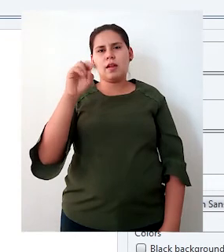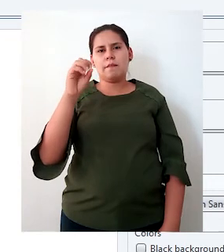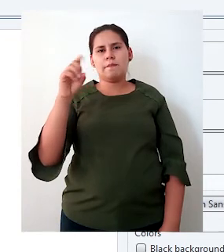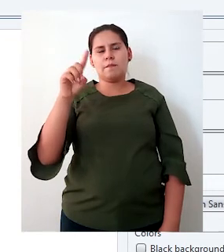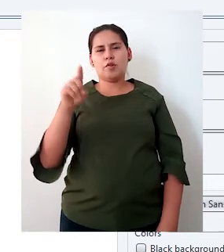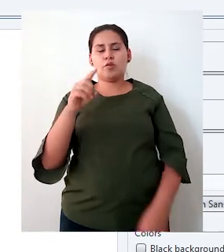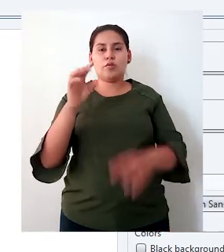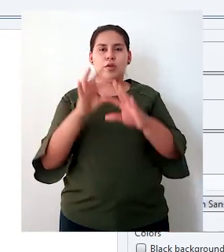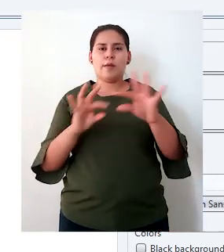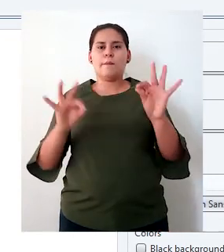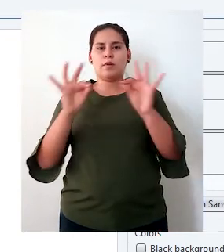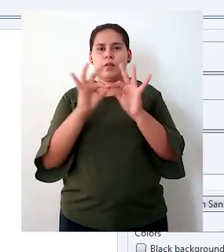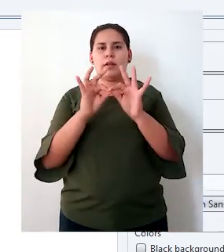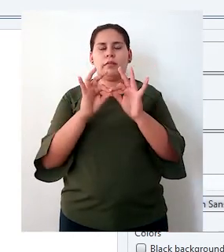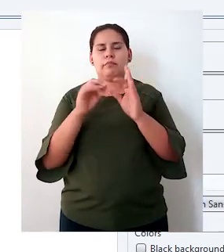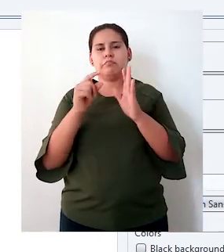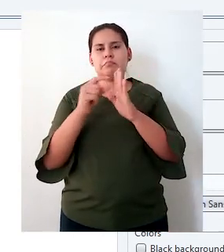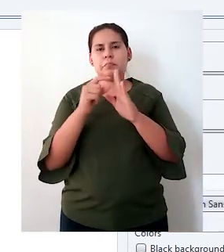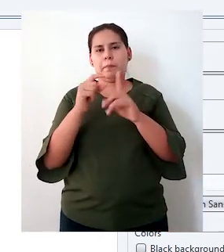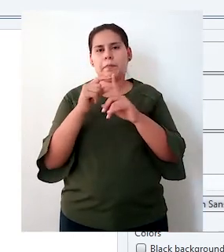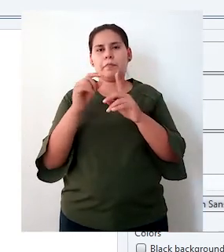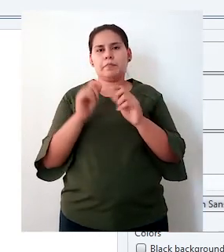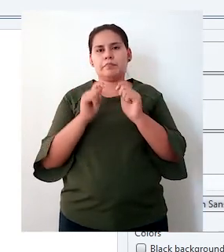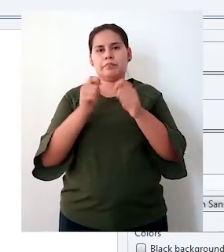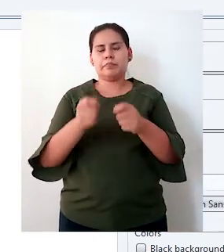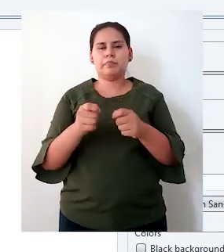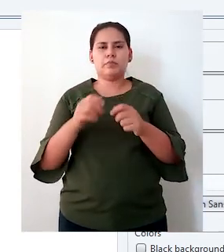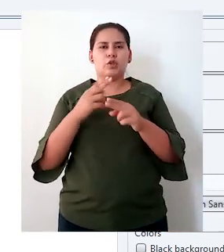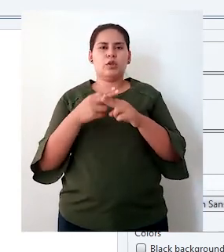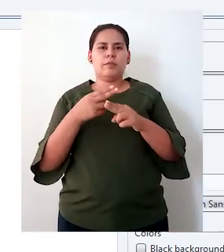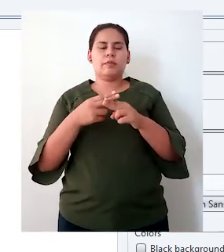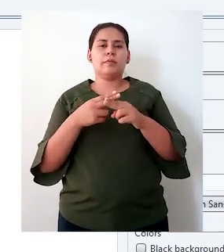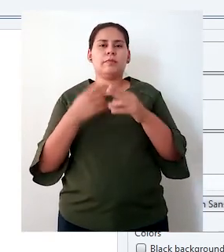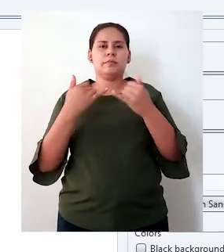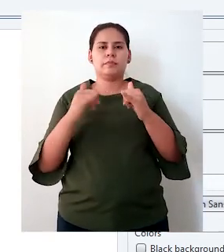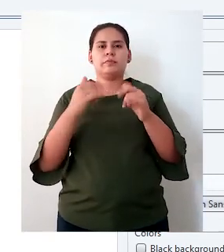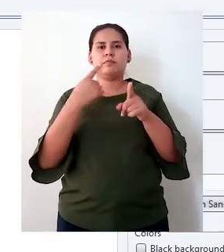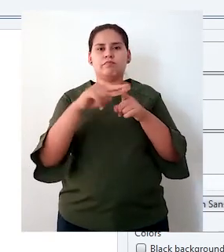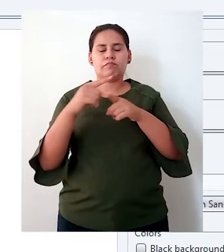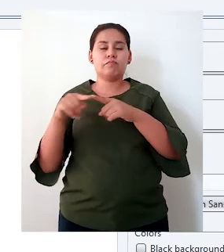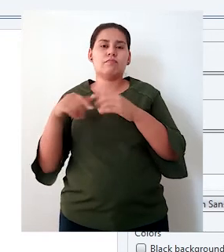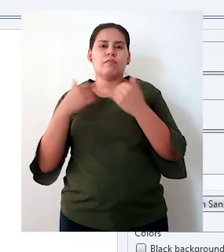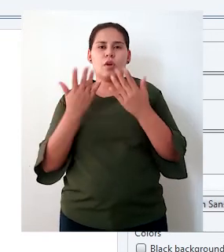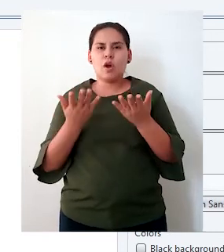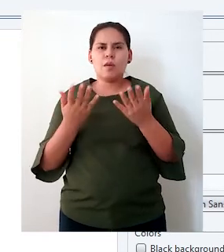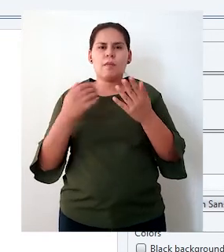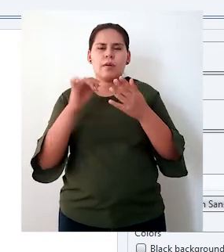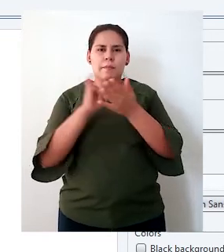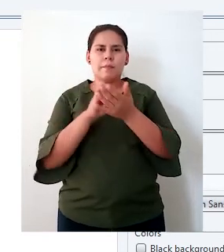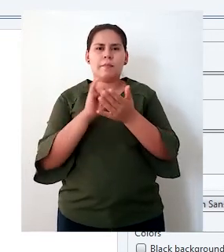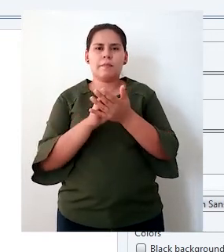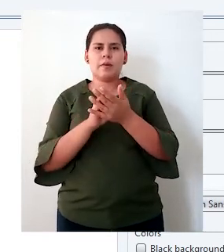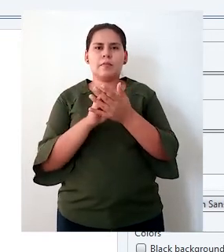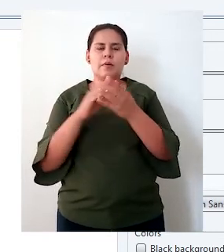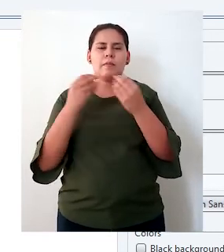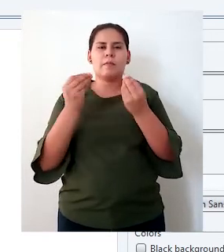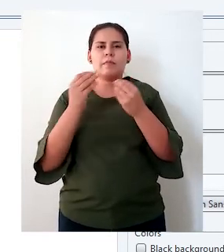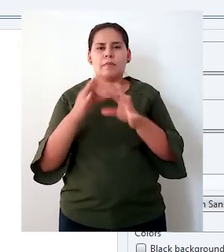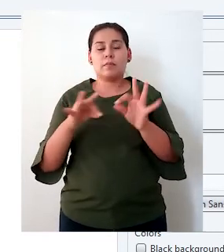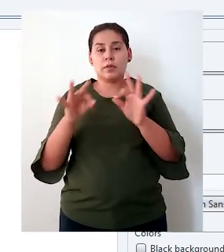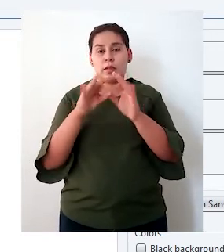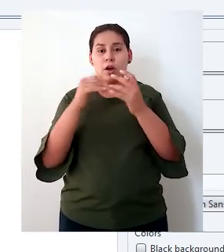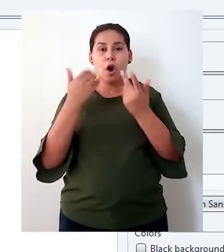importantes. Le podemos colocar cualquier nombre, cualquier nombre que deseemos, y lo voy a exportar